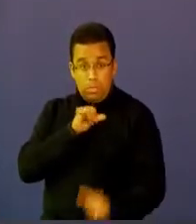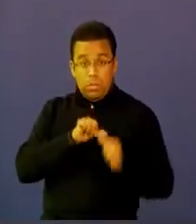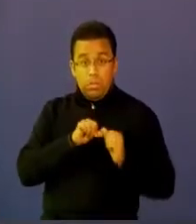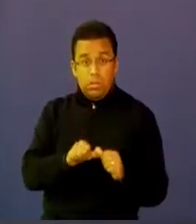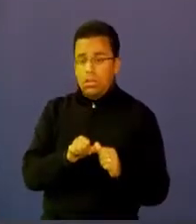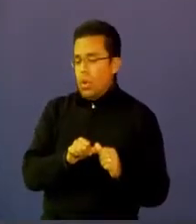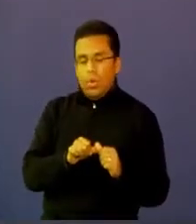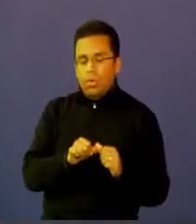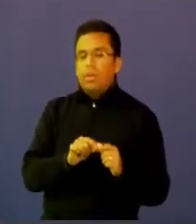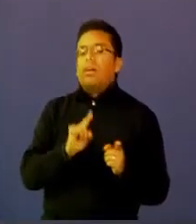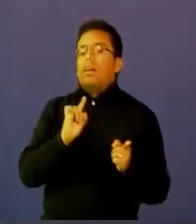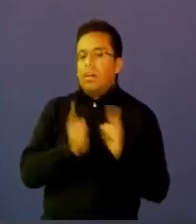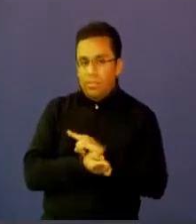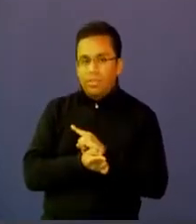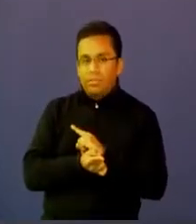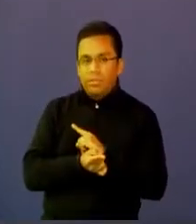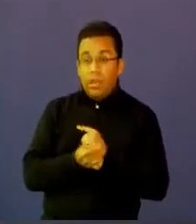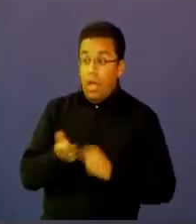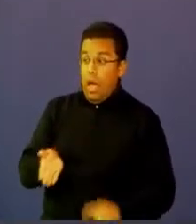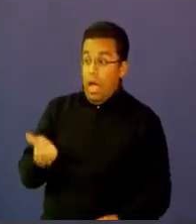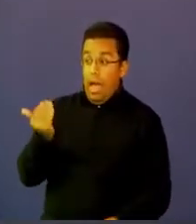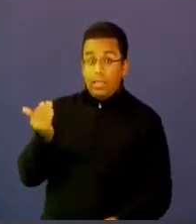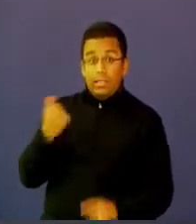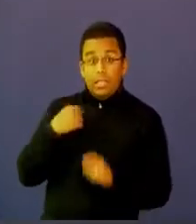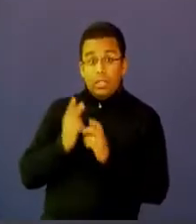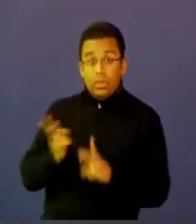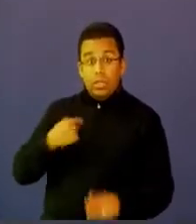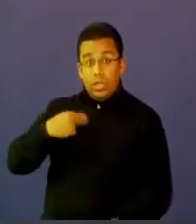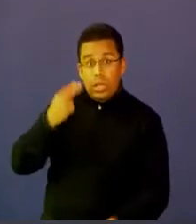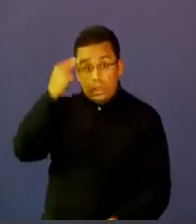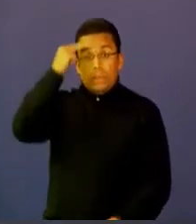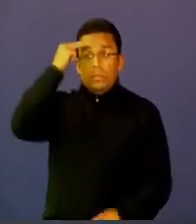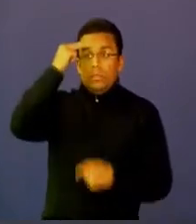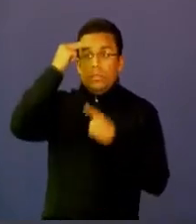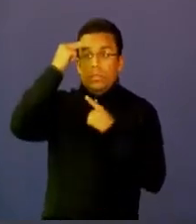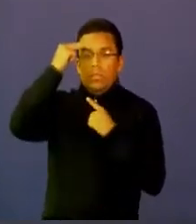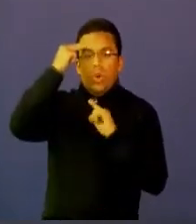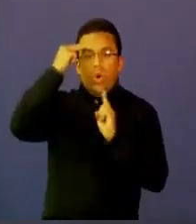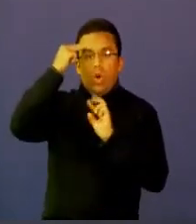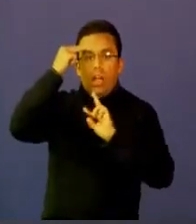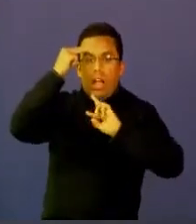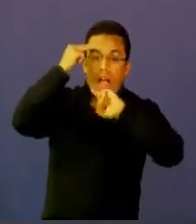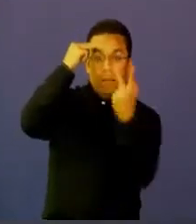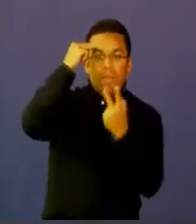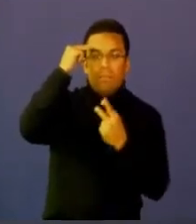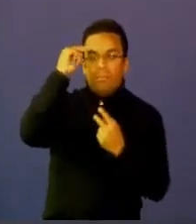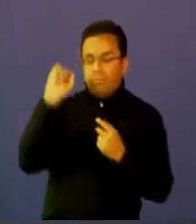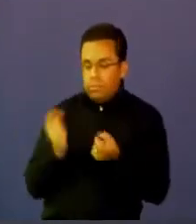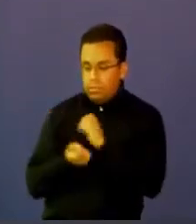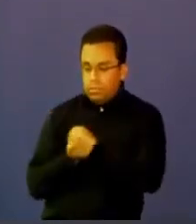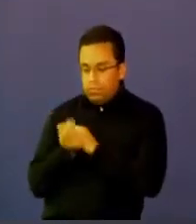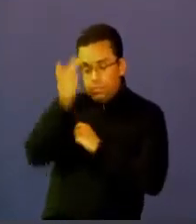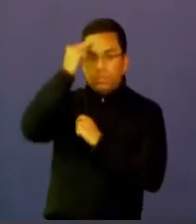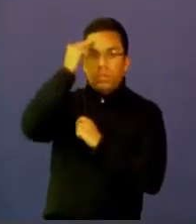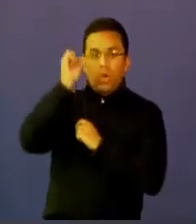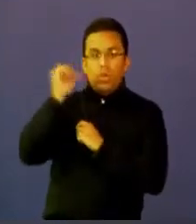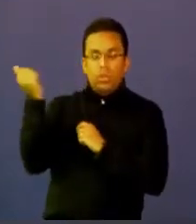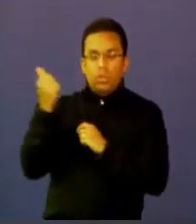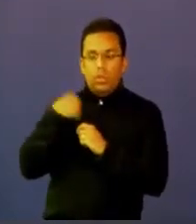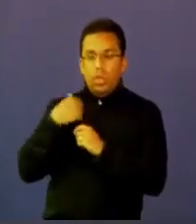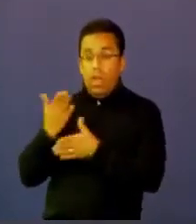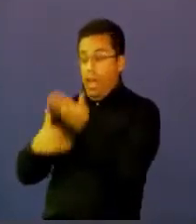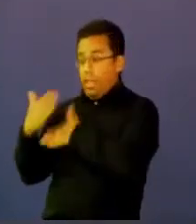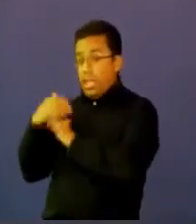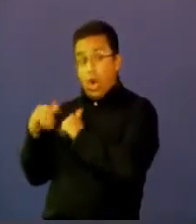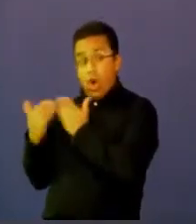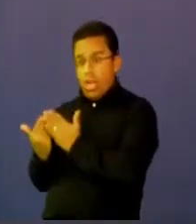chip tecnológico de nuestros estudiantes al tener unos niños totalmente conectados y que salen del colegio totalmente permeados por